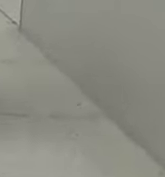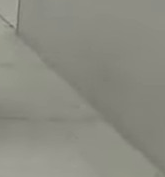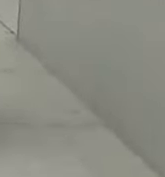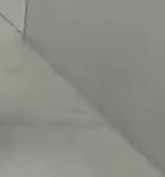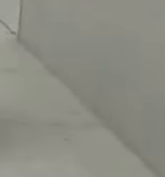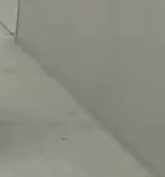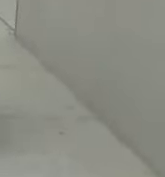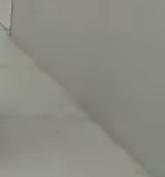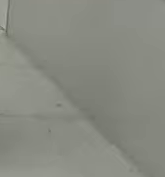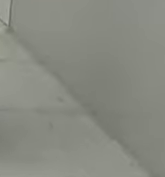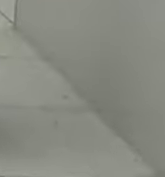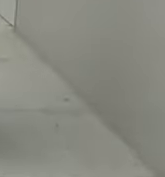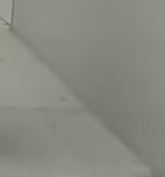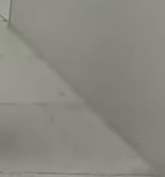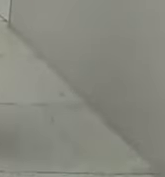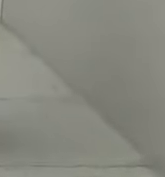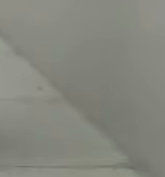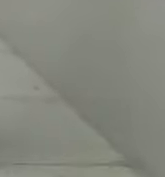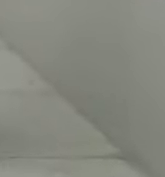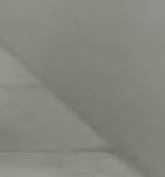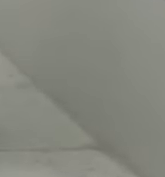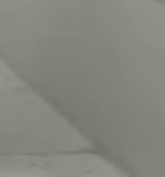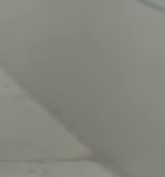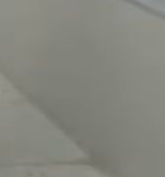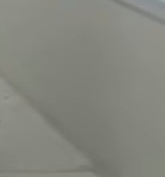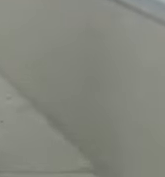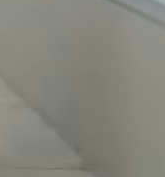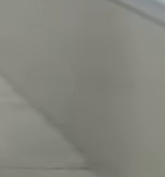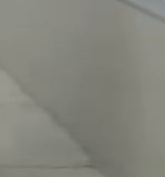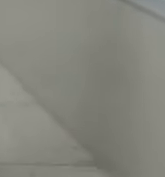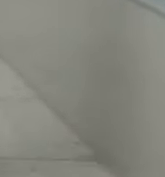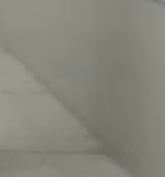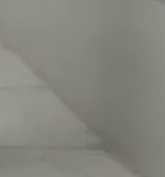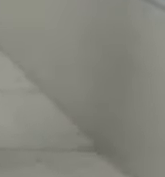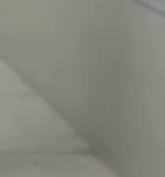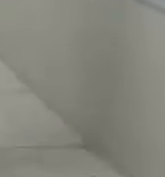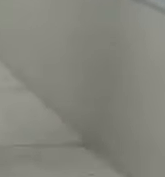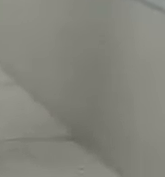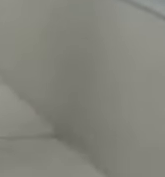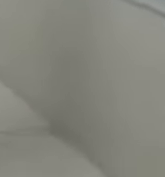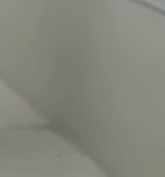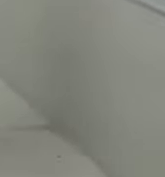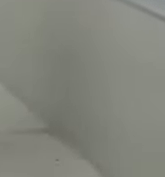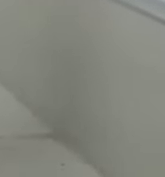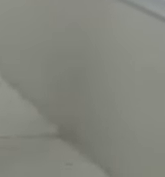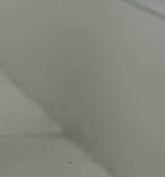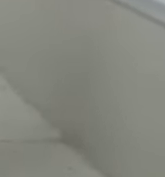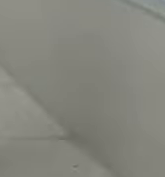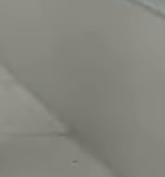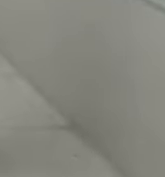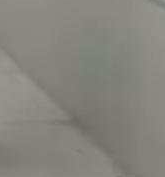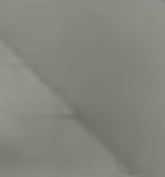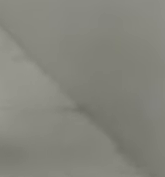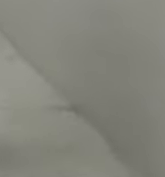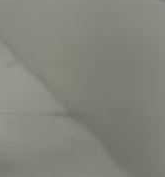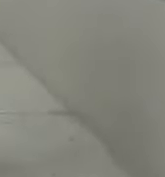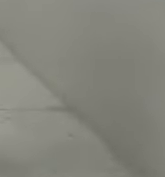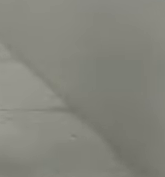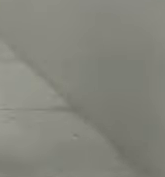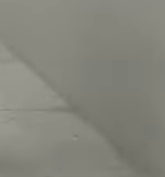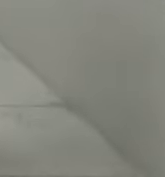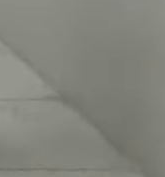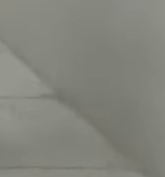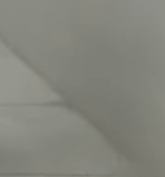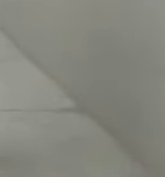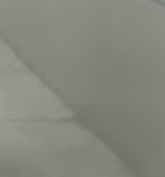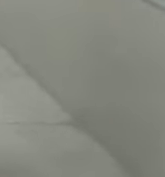Y con las bricomiles recuperando todo lo que tenga que ser recuperado, cambiando todo lo que tenga que ser cambiado. Me da una